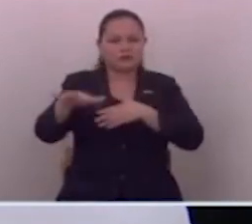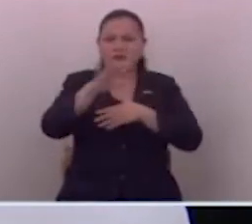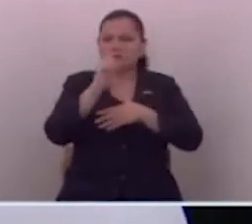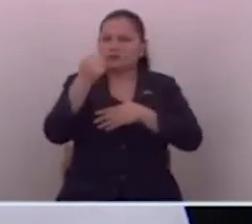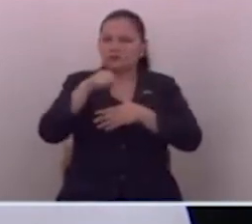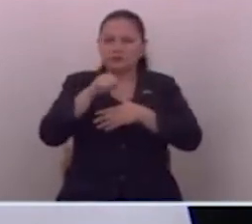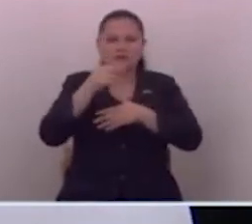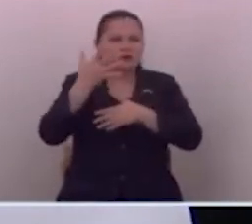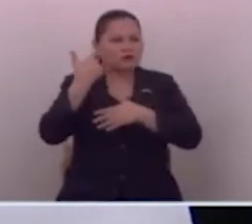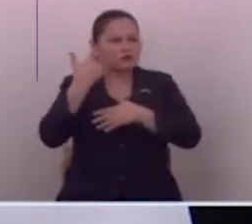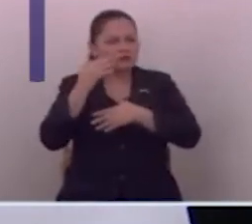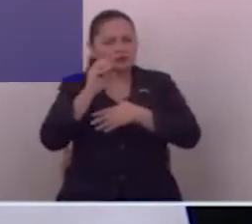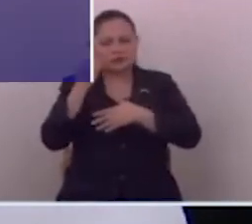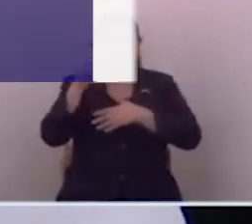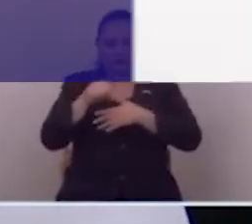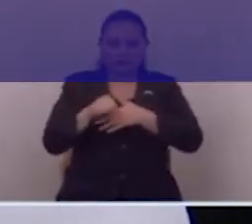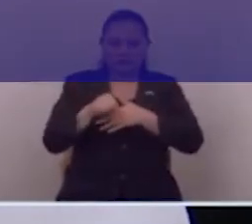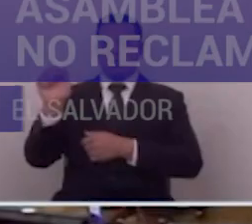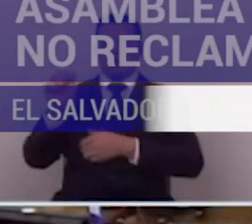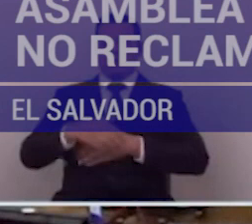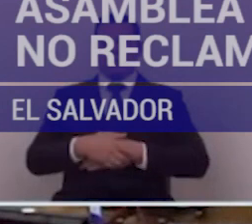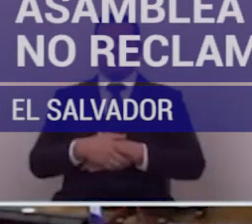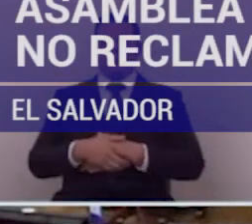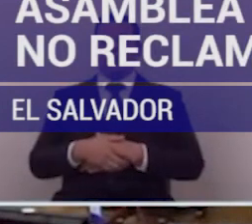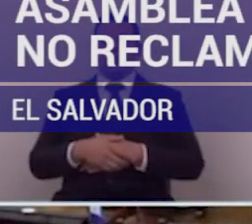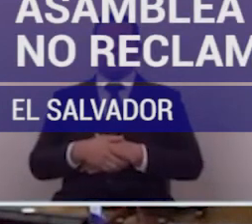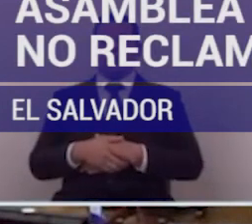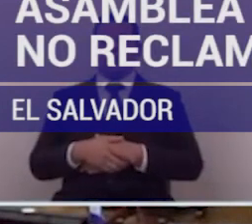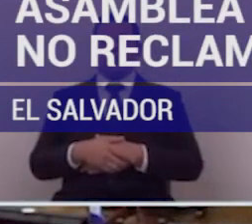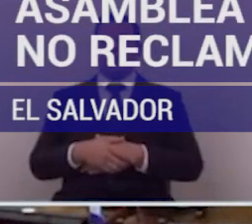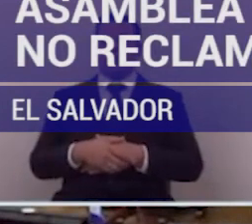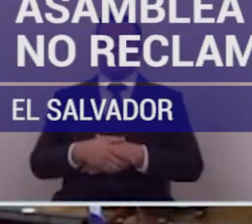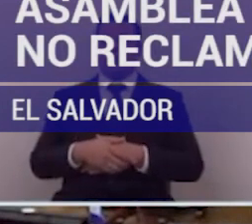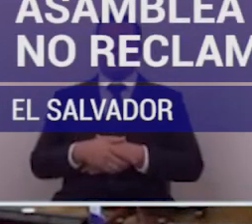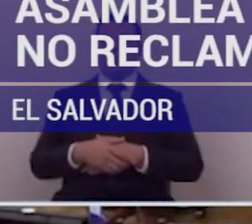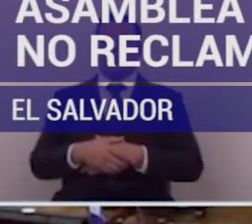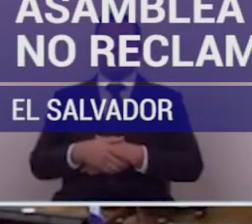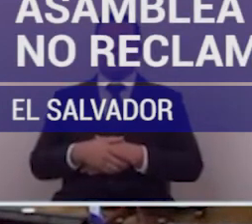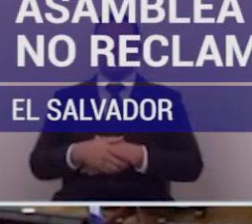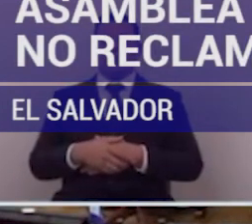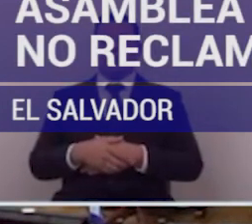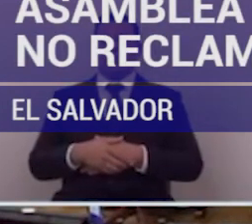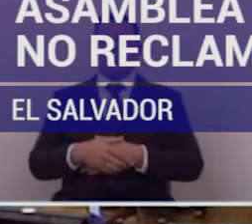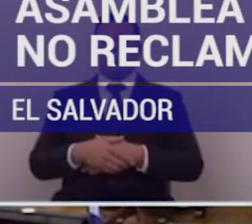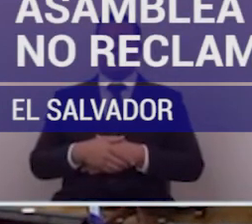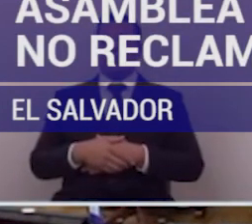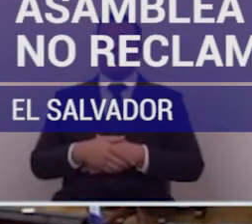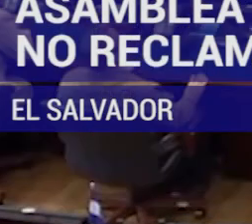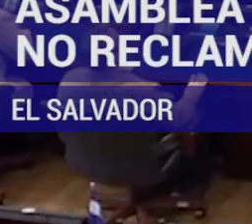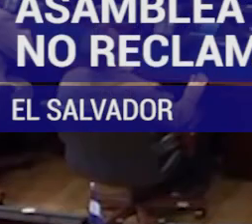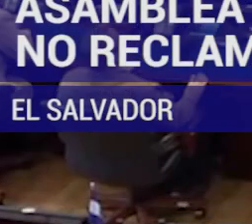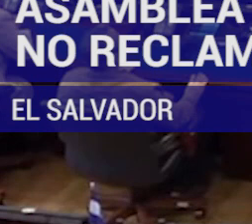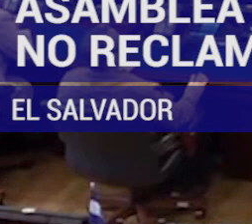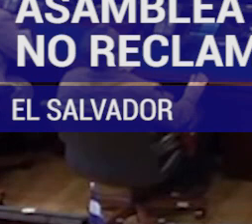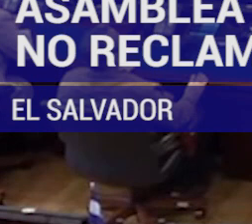es solo en San Miguel, no solo es aquí camino de aeropuerto. En su intervención, la diputada Marcela Pineda dijo que esta reforma también servirá